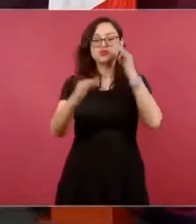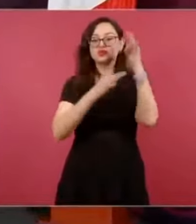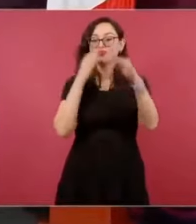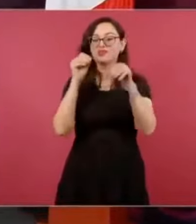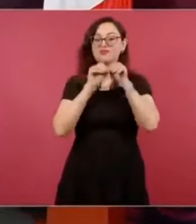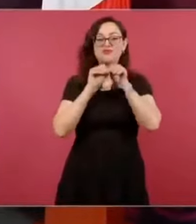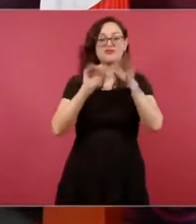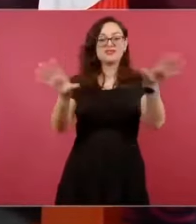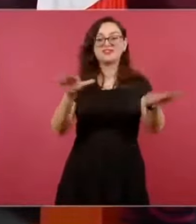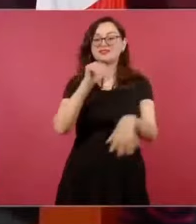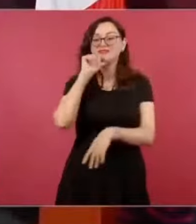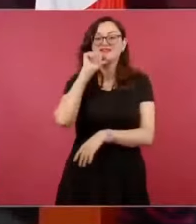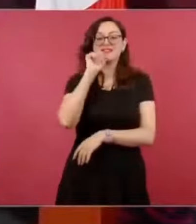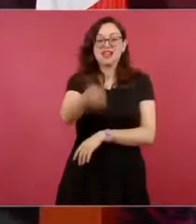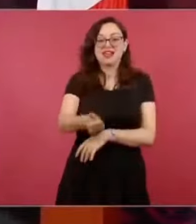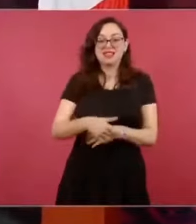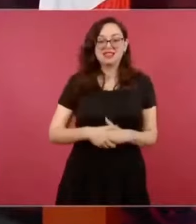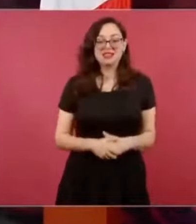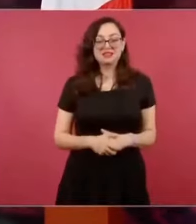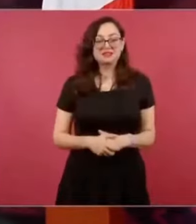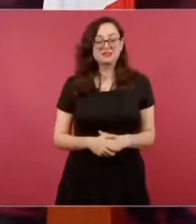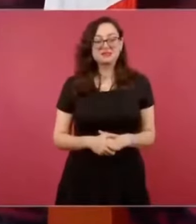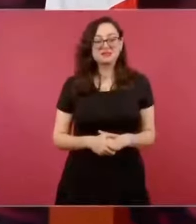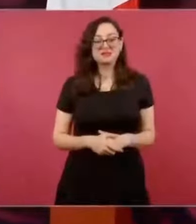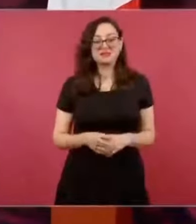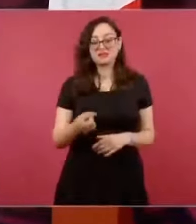toda la campaña,